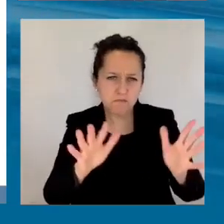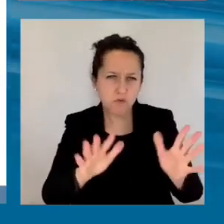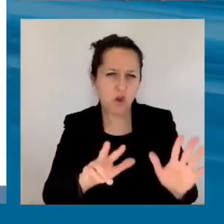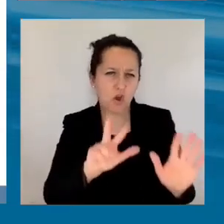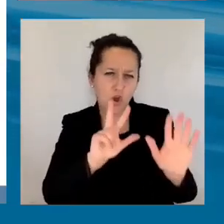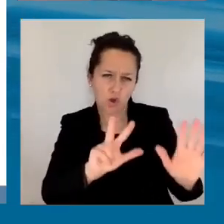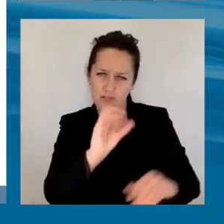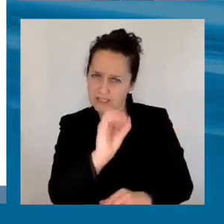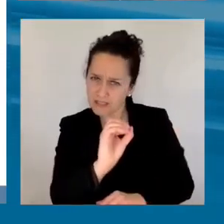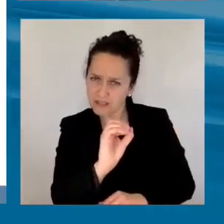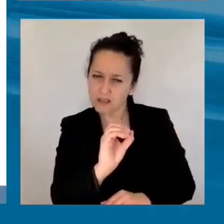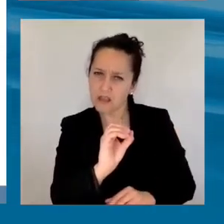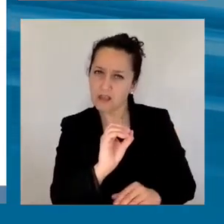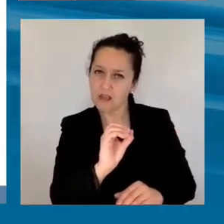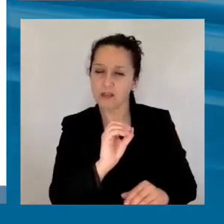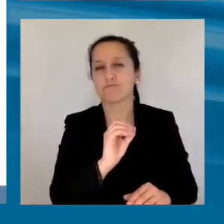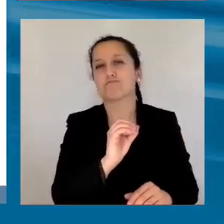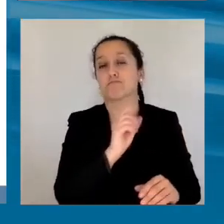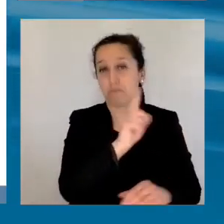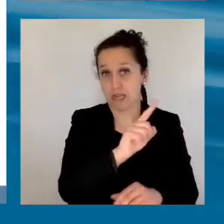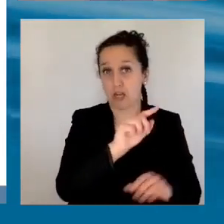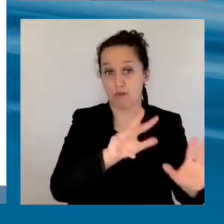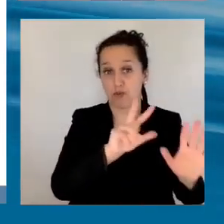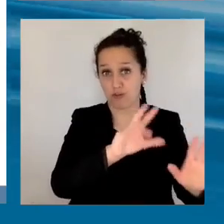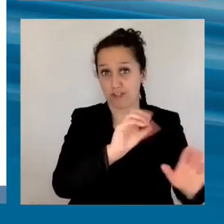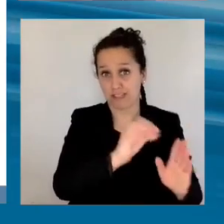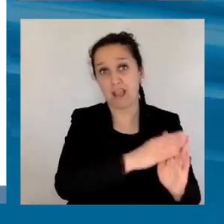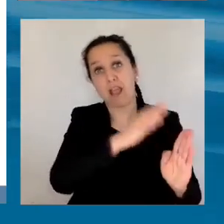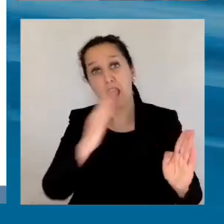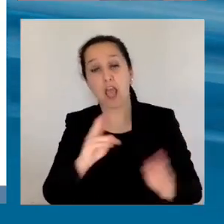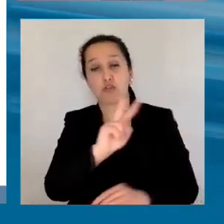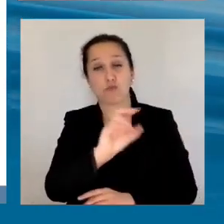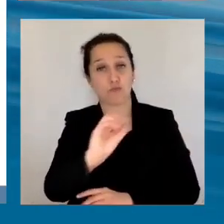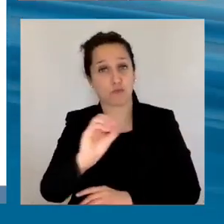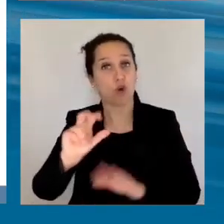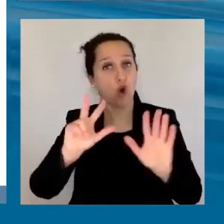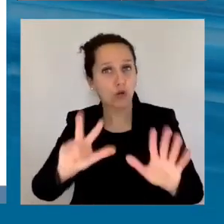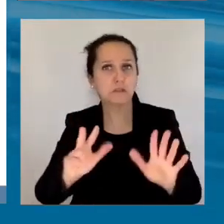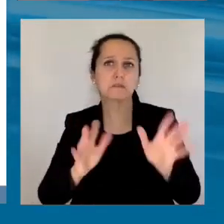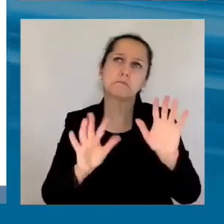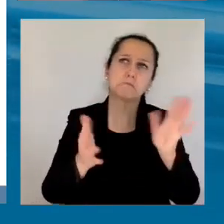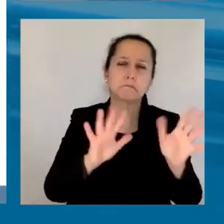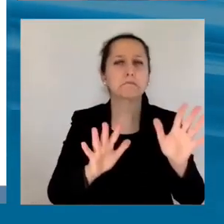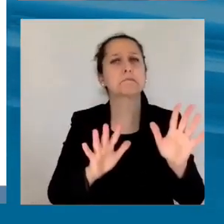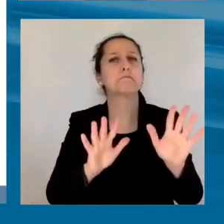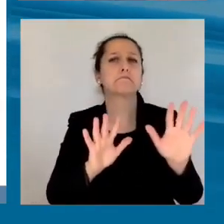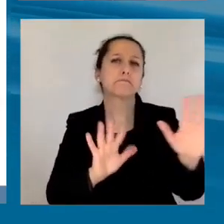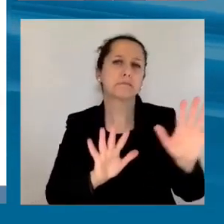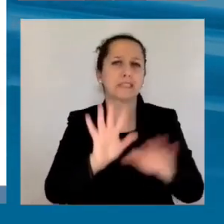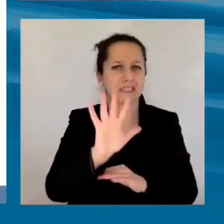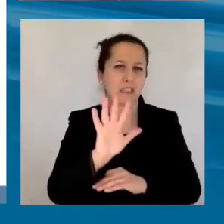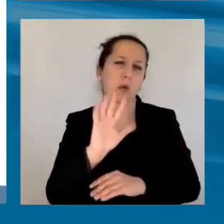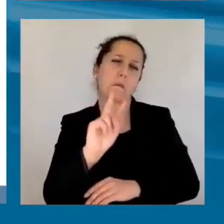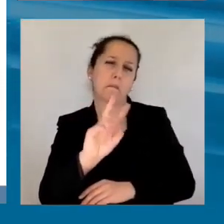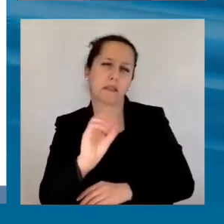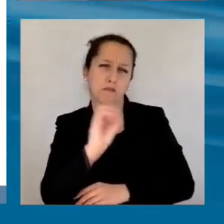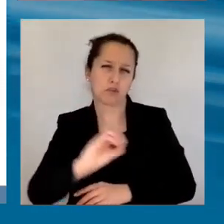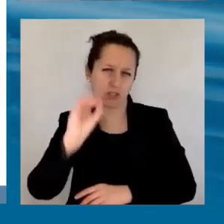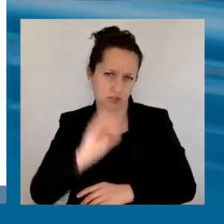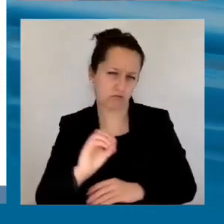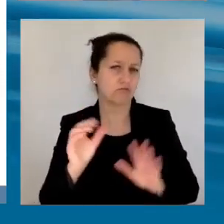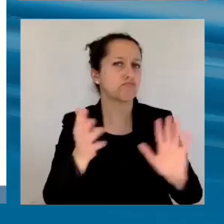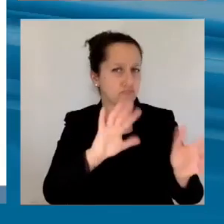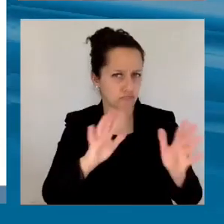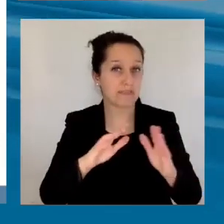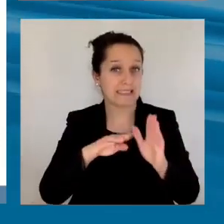perdón, al 2008 hubo de 15 a 20%, unos 5 puntos del PIB, pero luego se ha estabilizado el